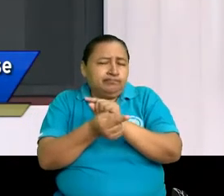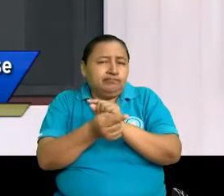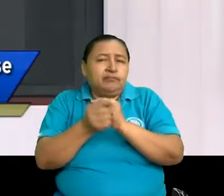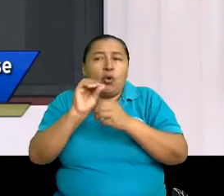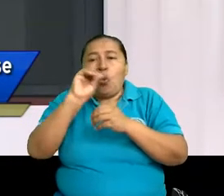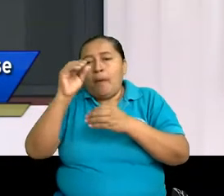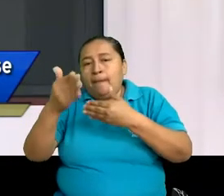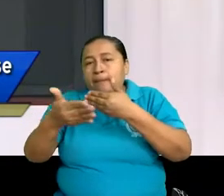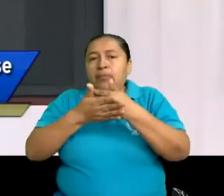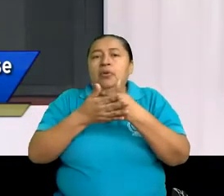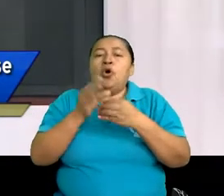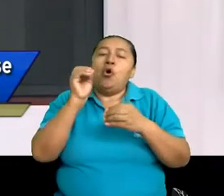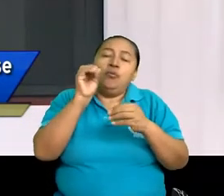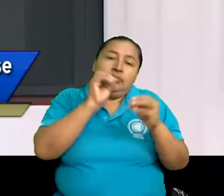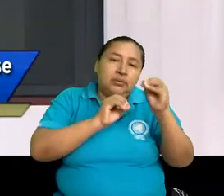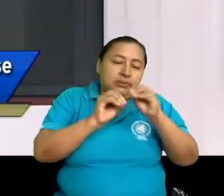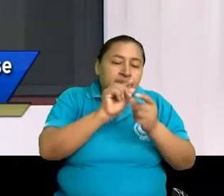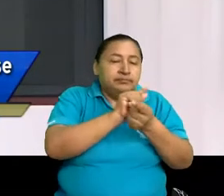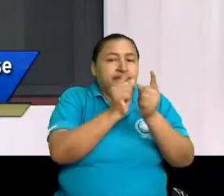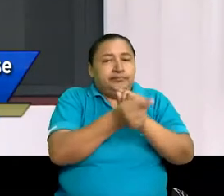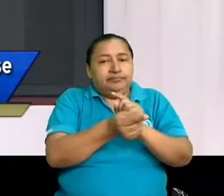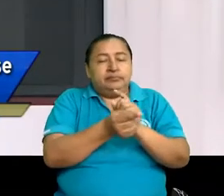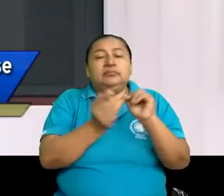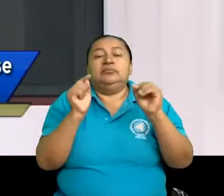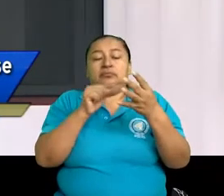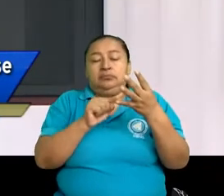de adiciones o modificaciones. Entonces,